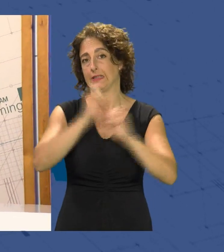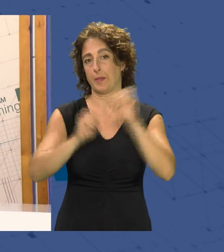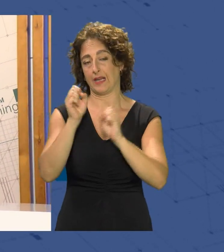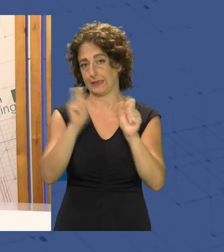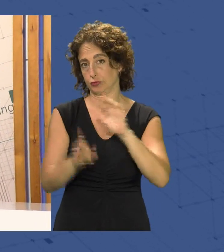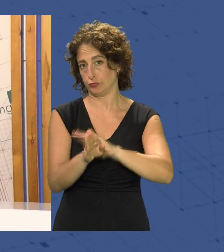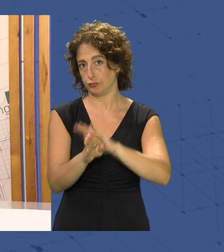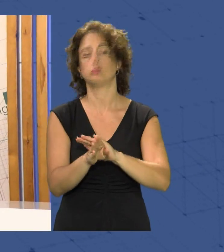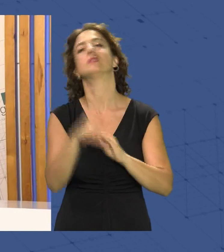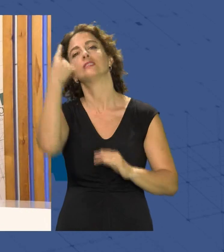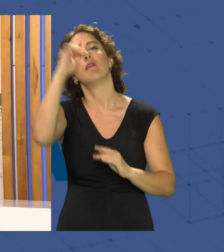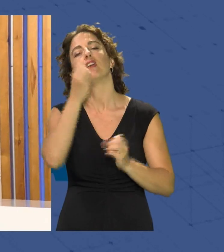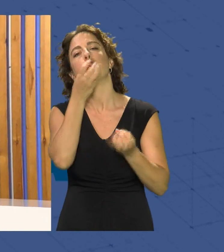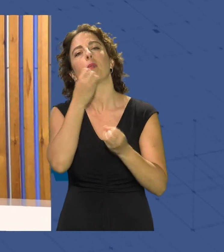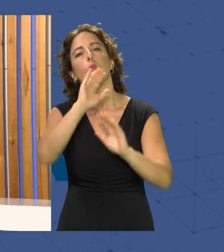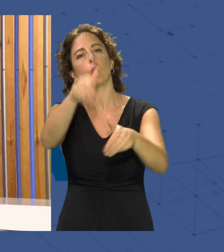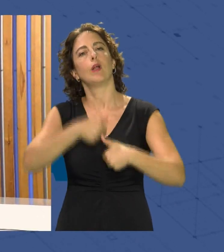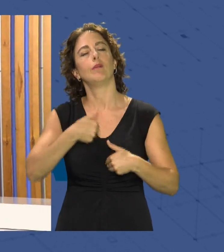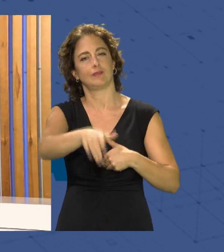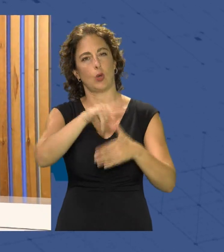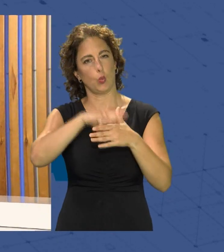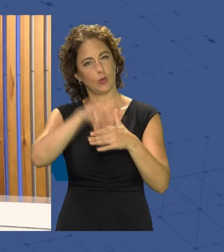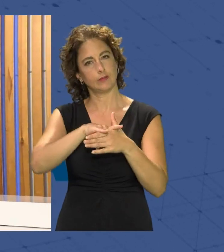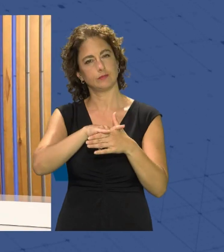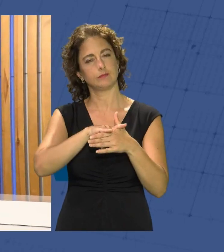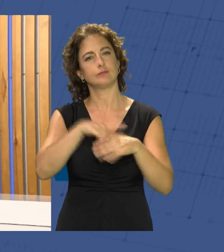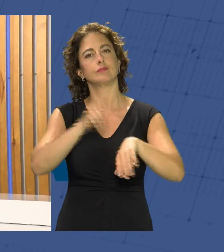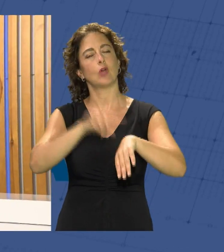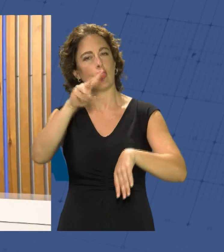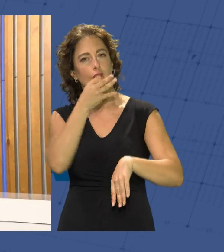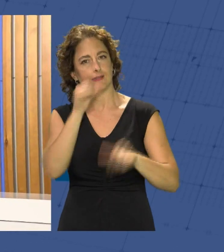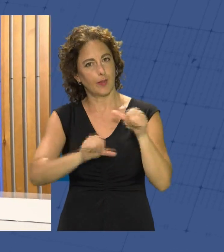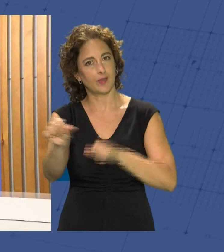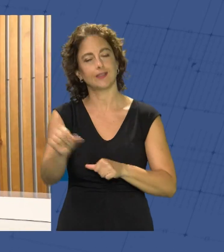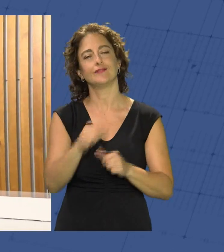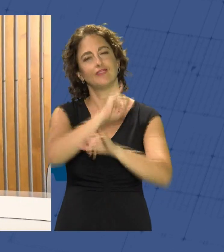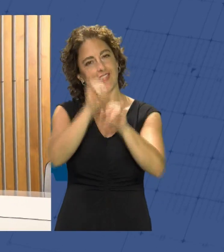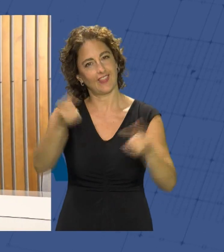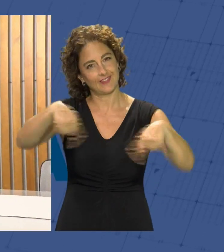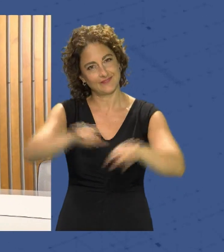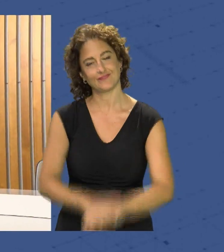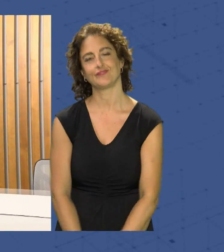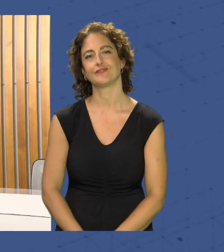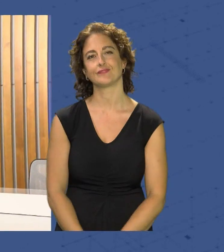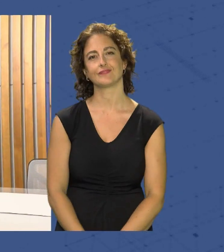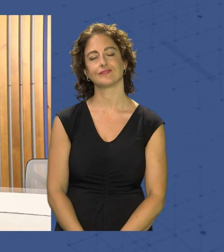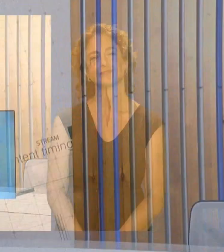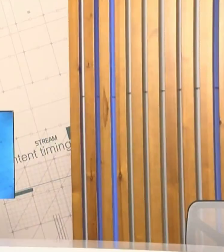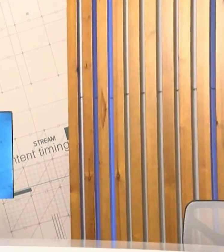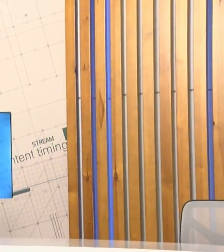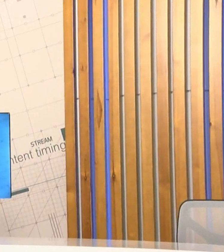ya saben que la información volverá lunes a partir de las 2 de la tarde sean felices a